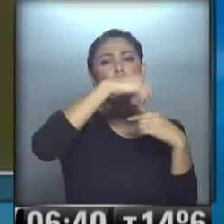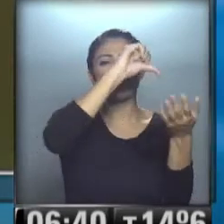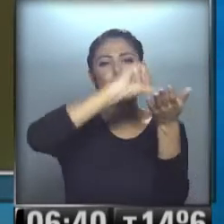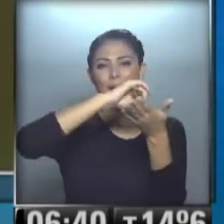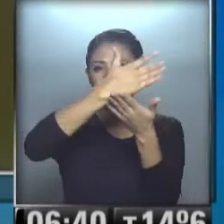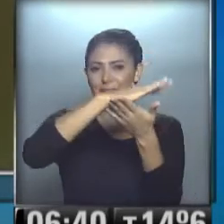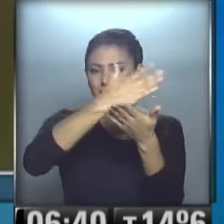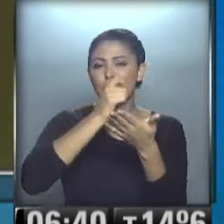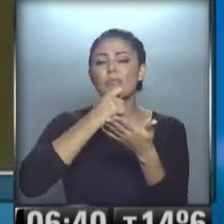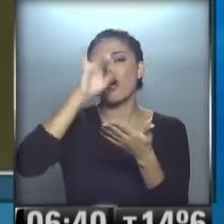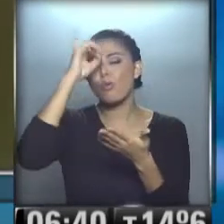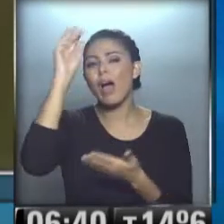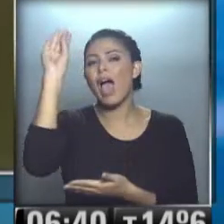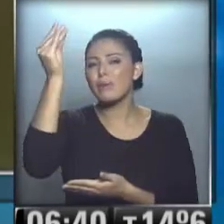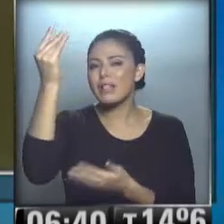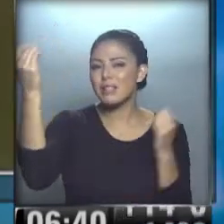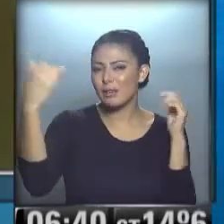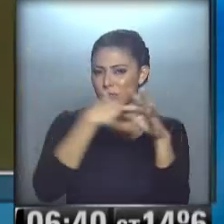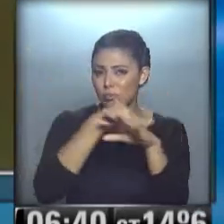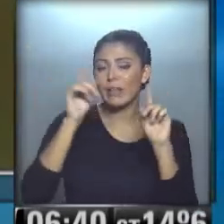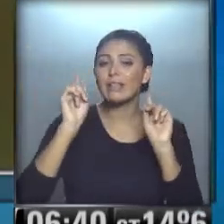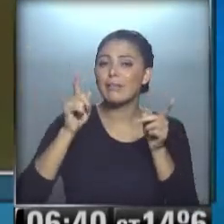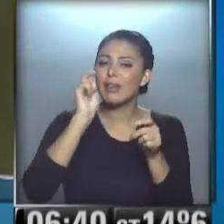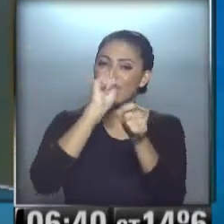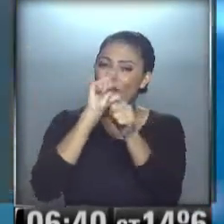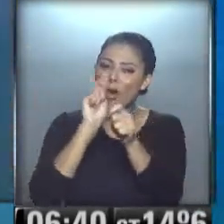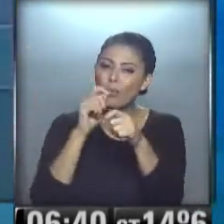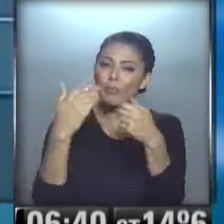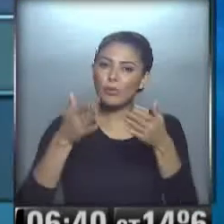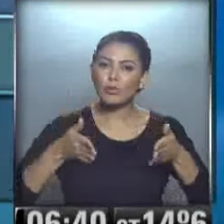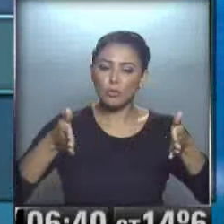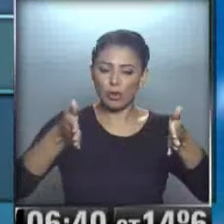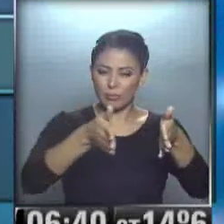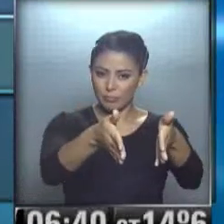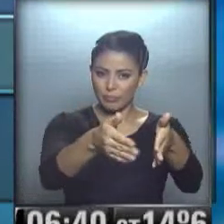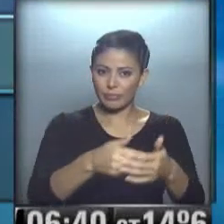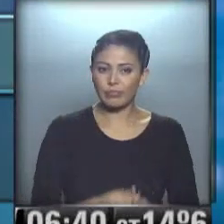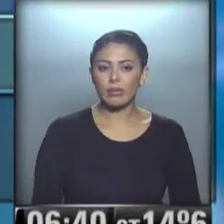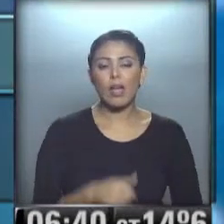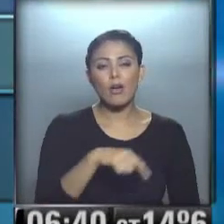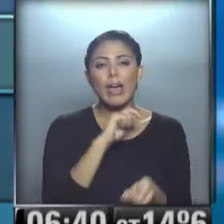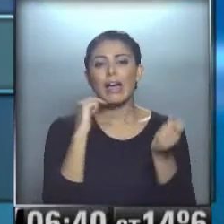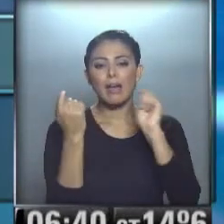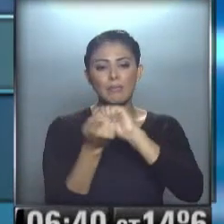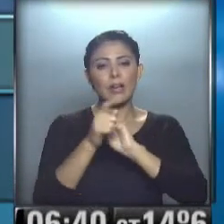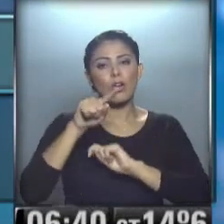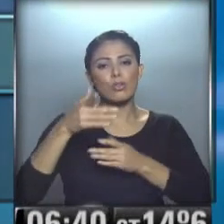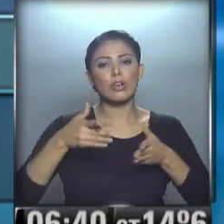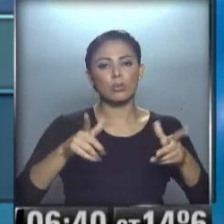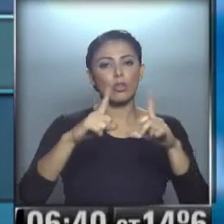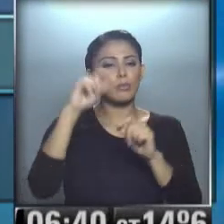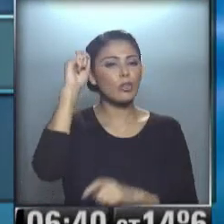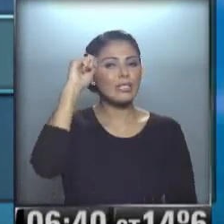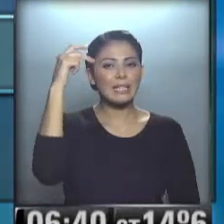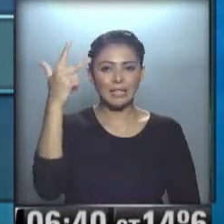...de Uruguay y Brasil... ...y también con obras que limitan la calzada... ...de la ruta 12 nos vamos... ...en busca de la ruta 33...